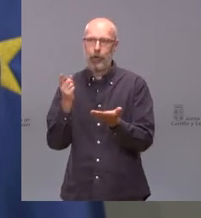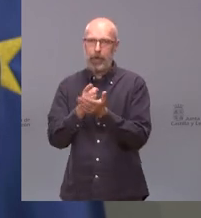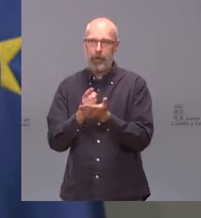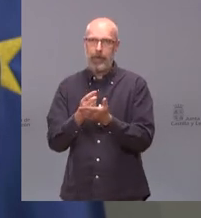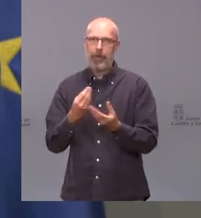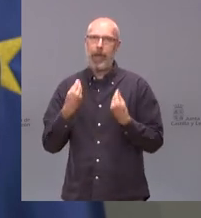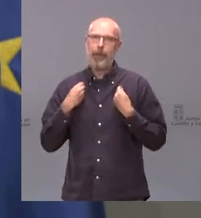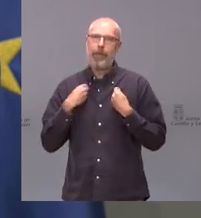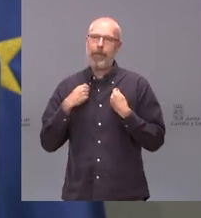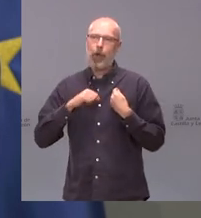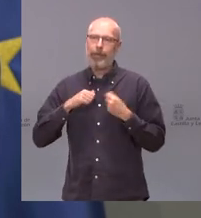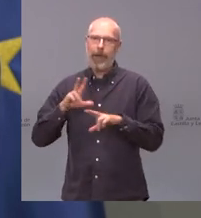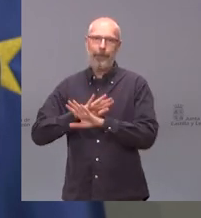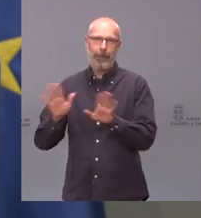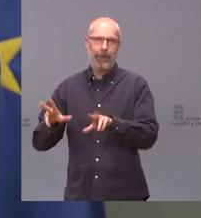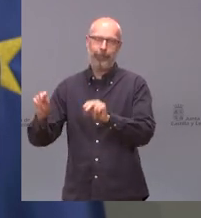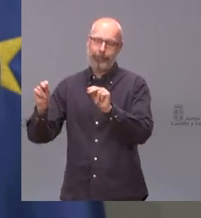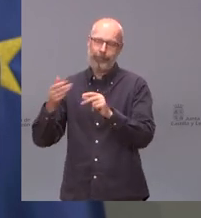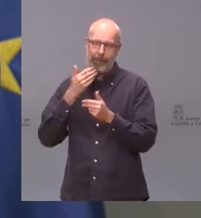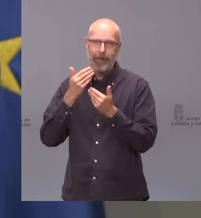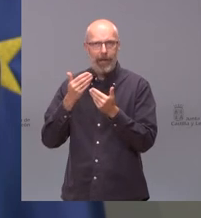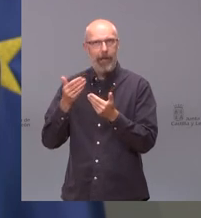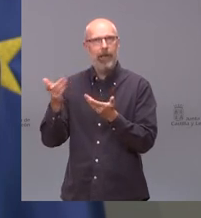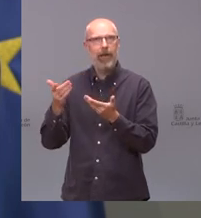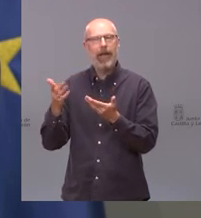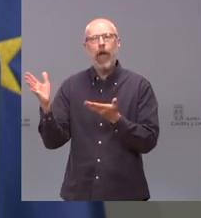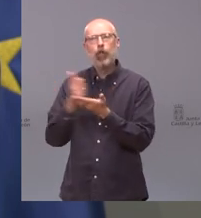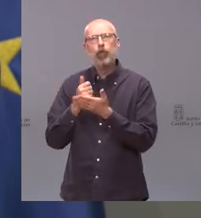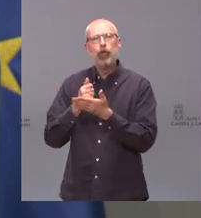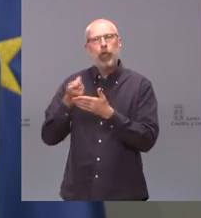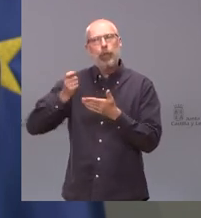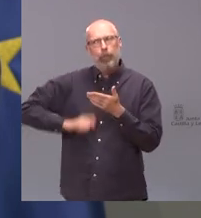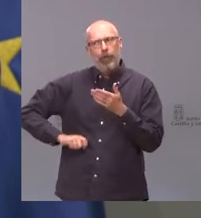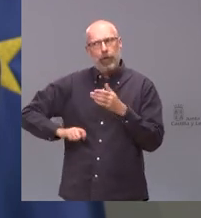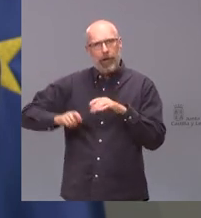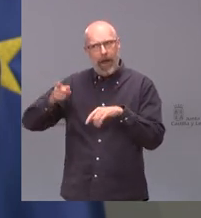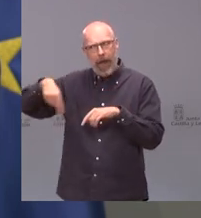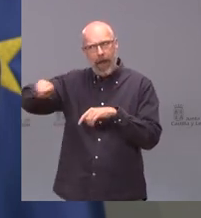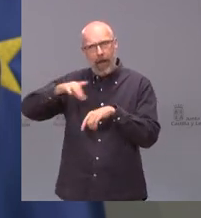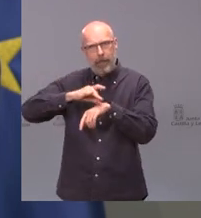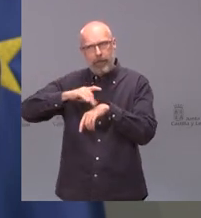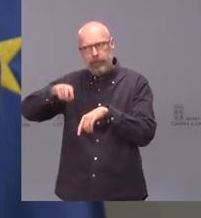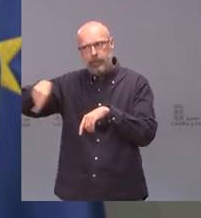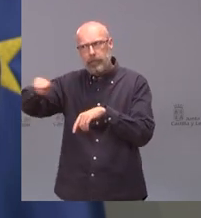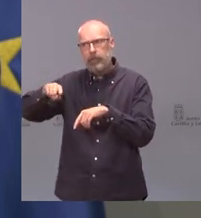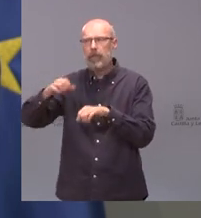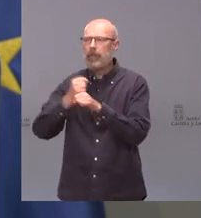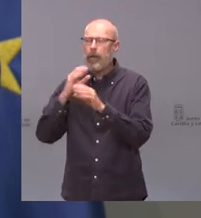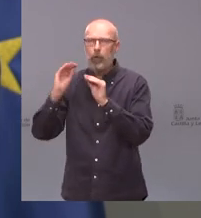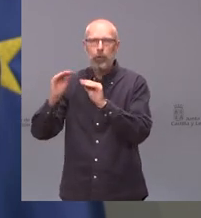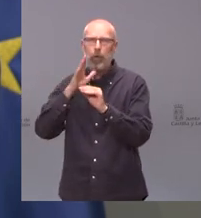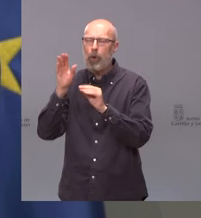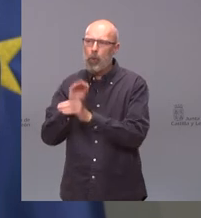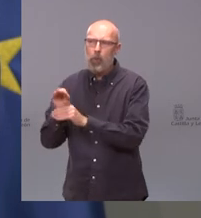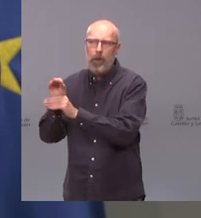hospitalaria y sobre todo para agradecer enormemente a todos los sanitarios el enorme trabajo que hacen cuidando de todos y cada uno